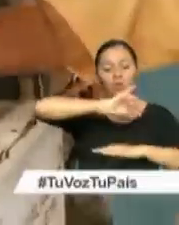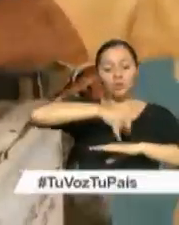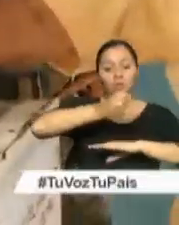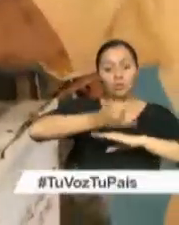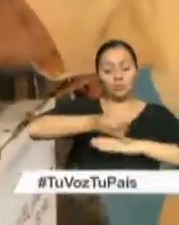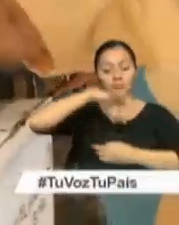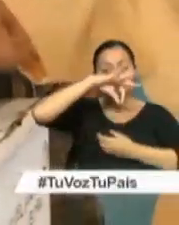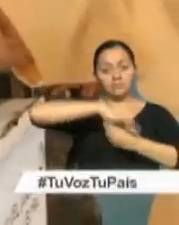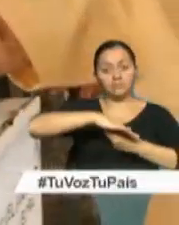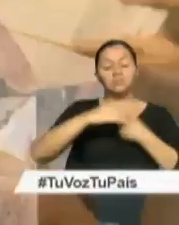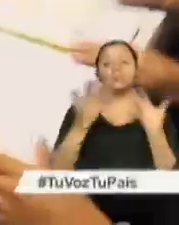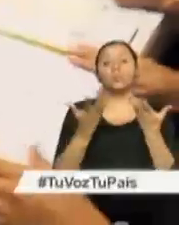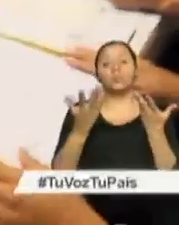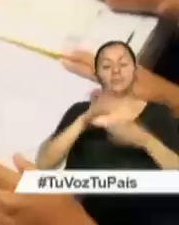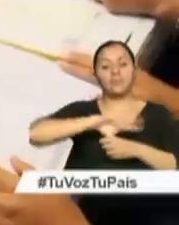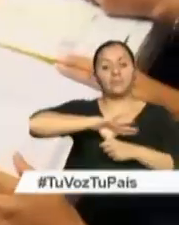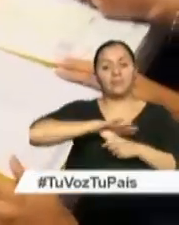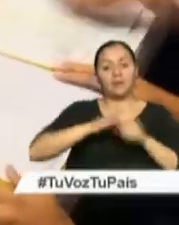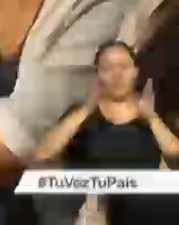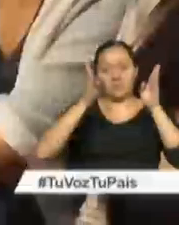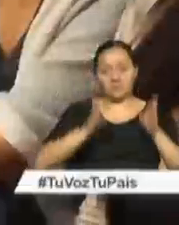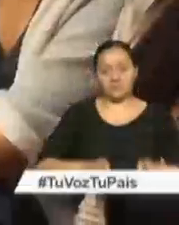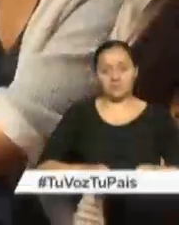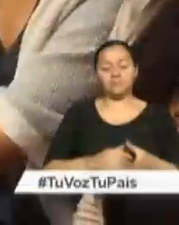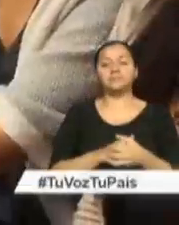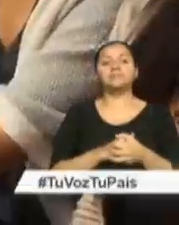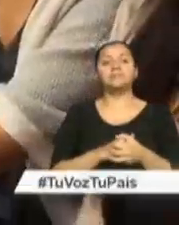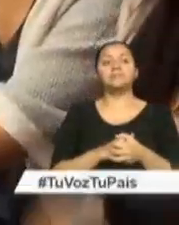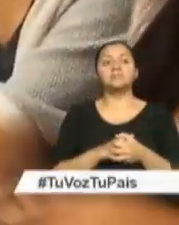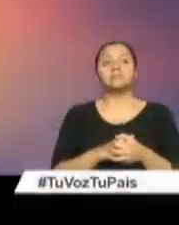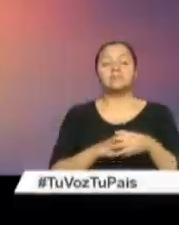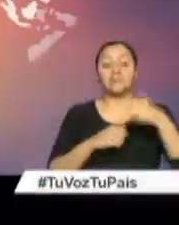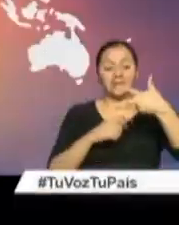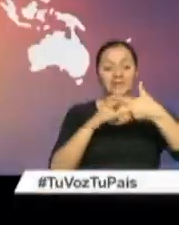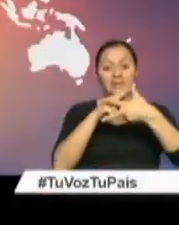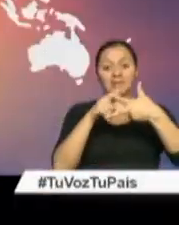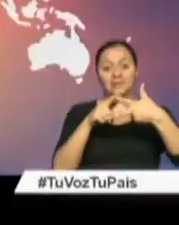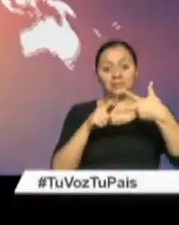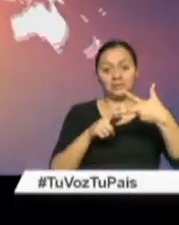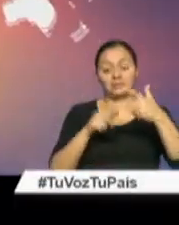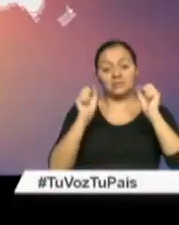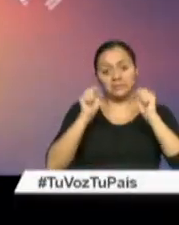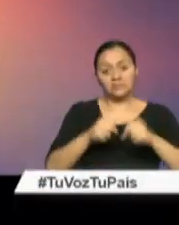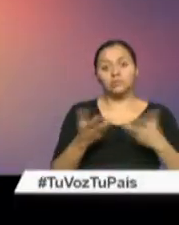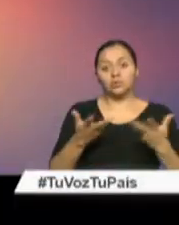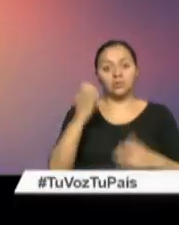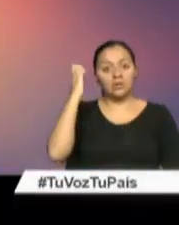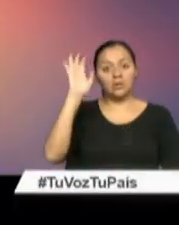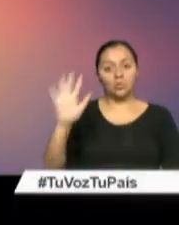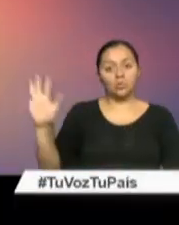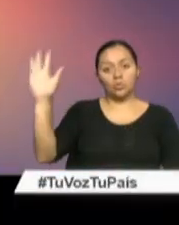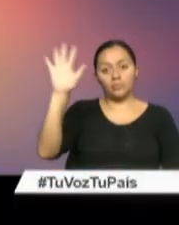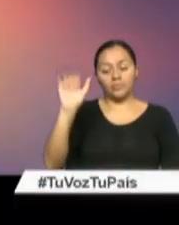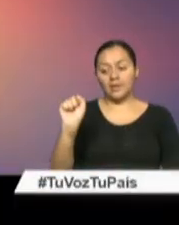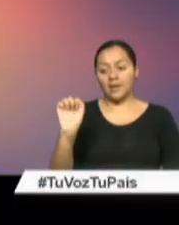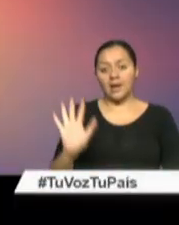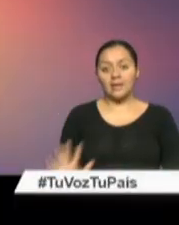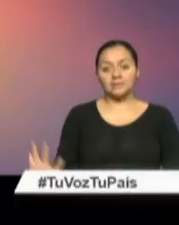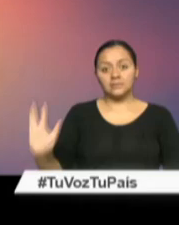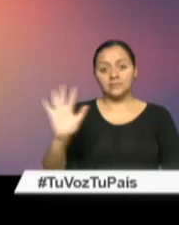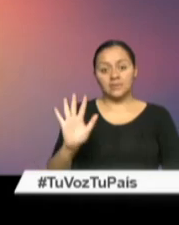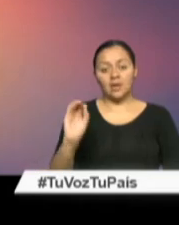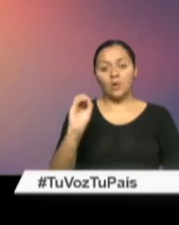habilitadas en las embajadas y consulados. Las tres circunscripciones habilitadas son Europa, Asia y Oceanía,